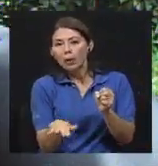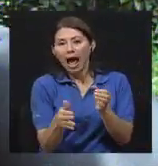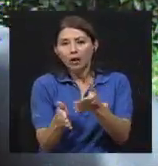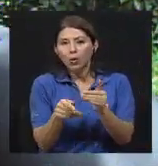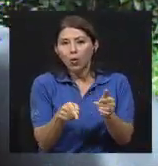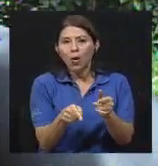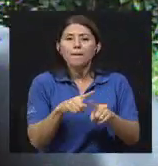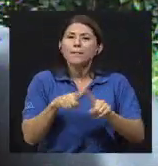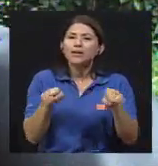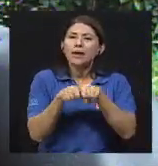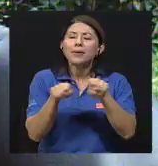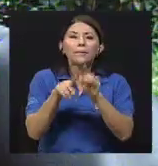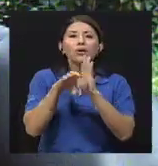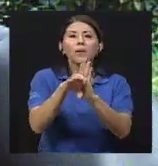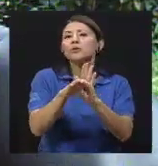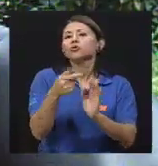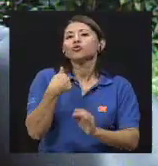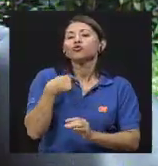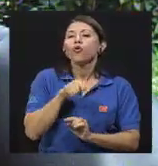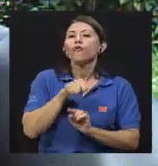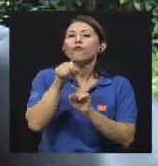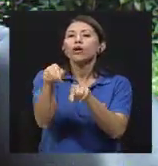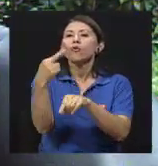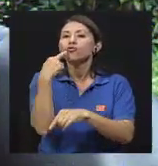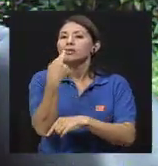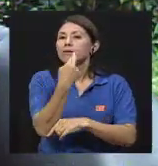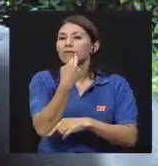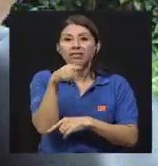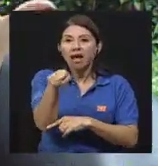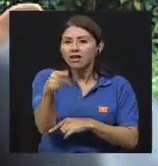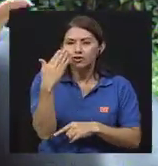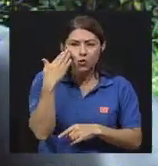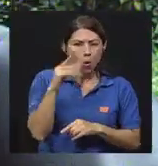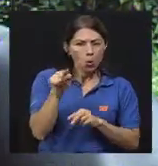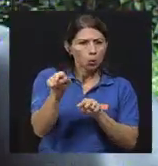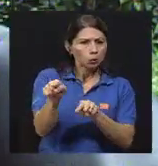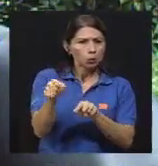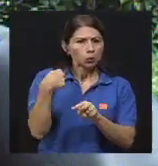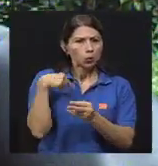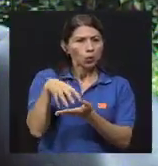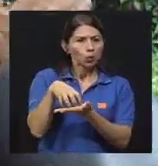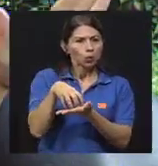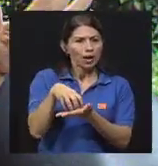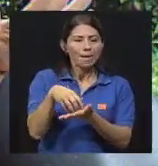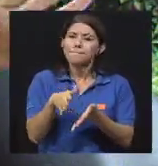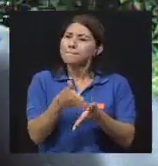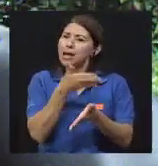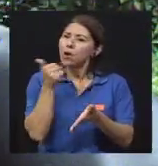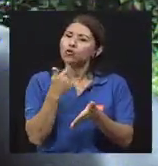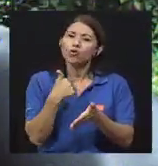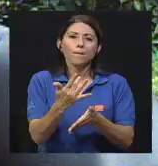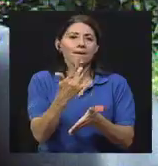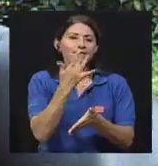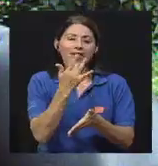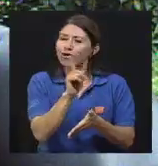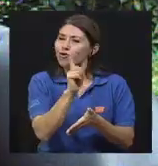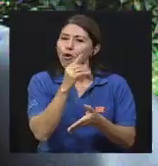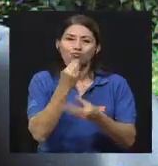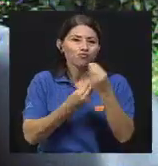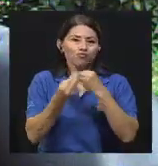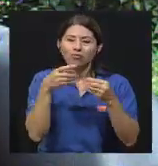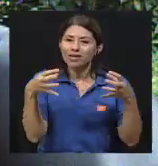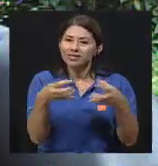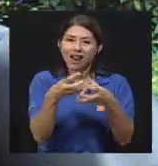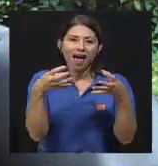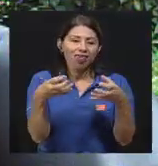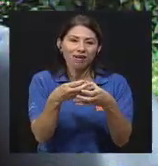escapa esto de las manos. Si yo voy a un restaurante que no conozco, que tengo mis dudas, yo pediría todo cocinado. No pediría ensalada,